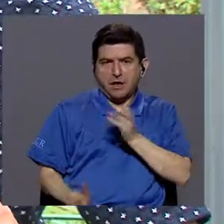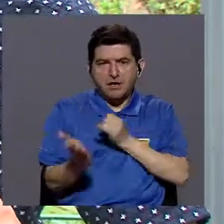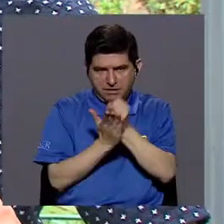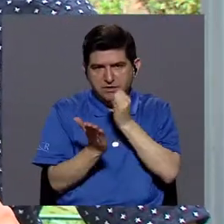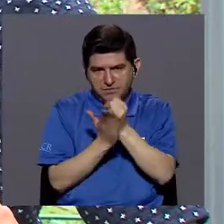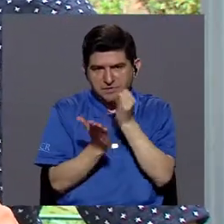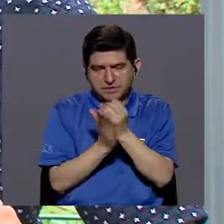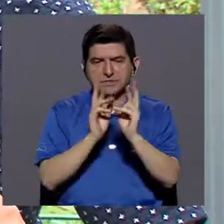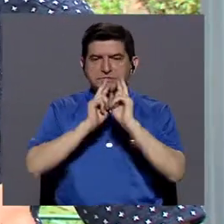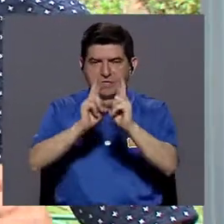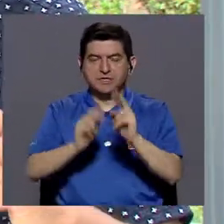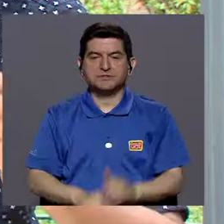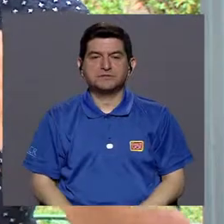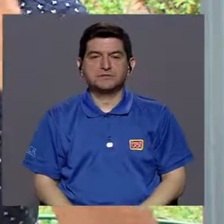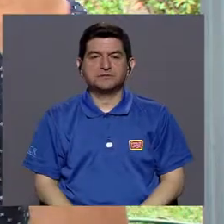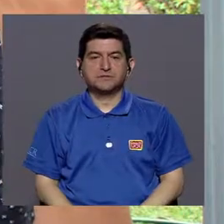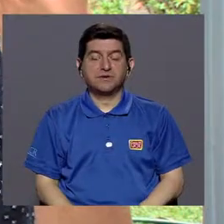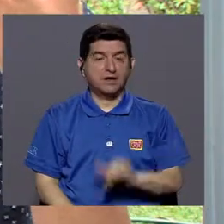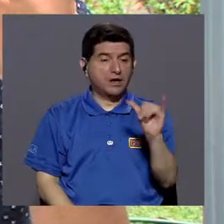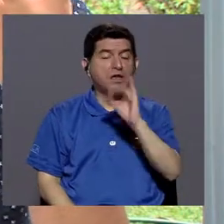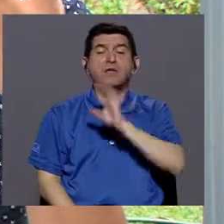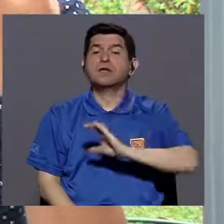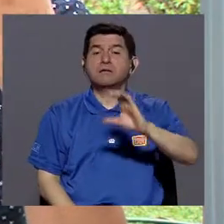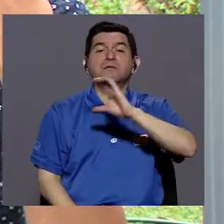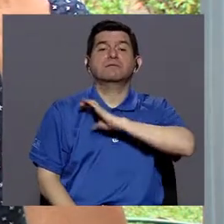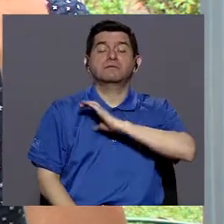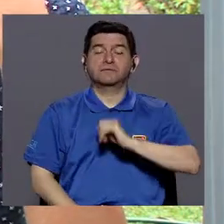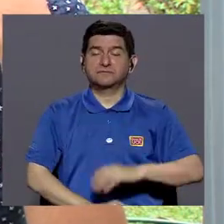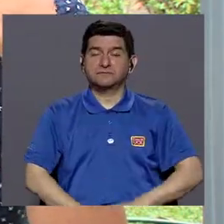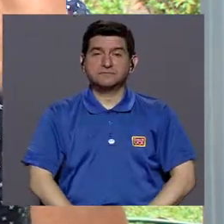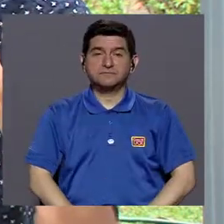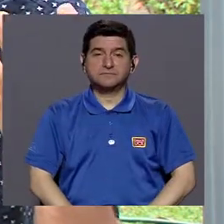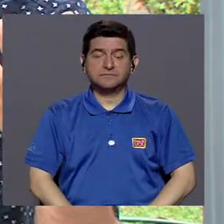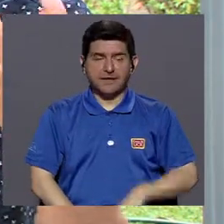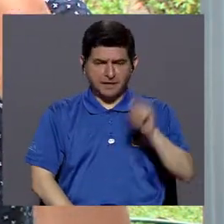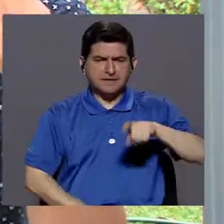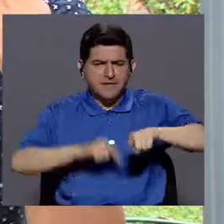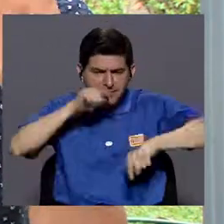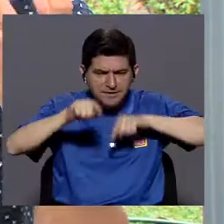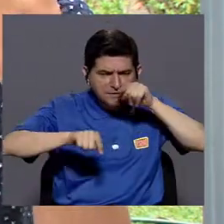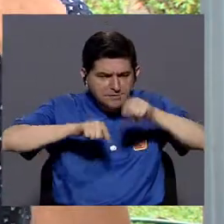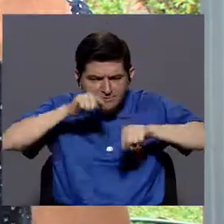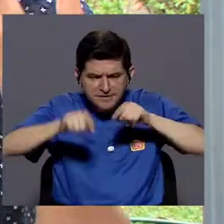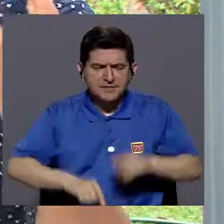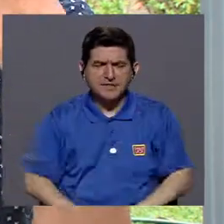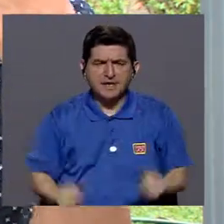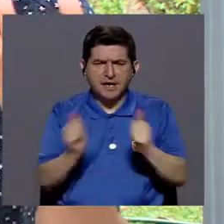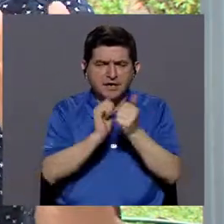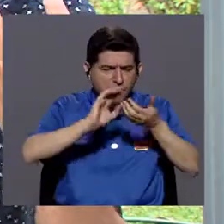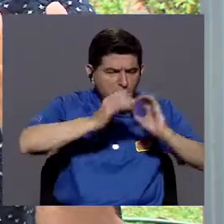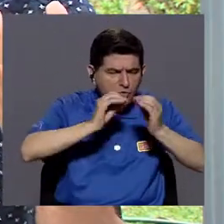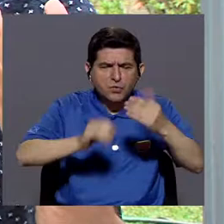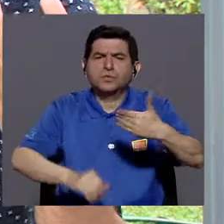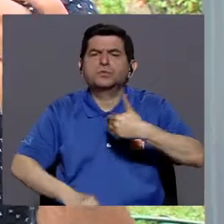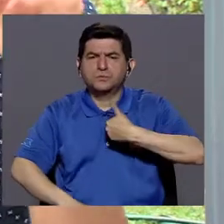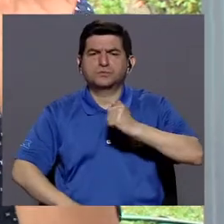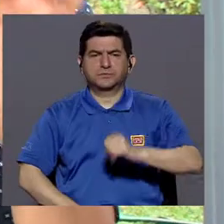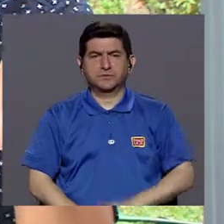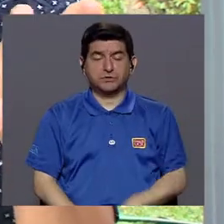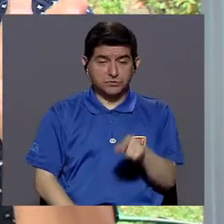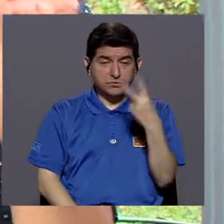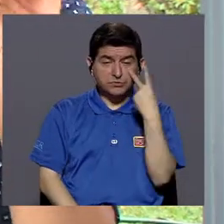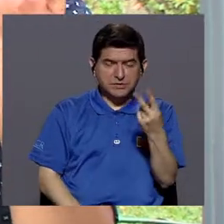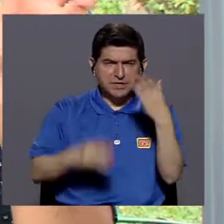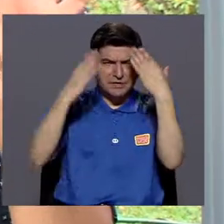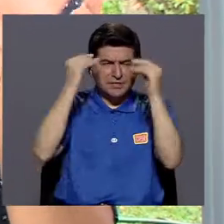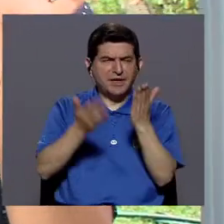investigación, debe tener la misma característica, debe ser crítico con los datos que está obteniendo. Si usted